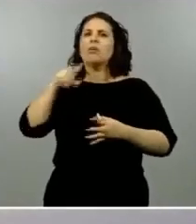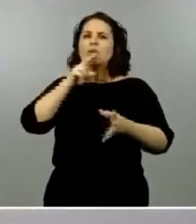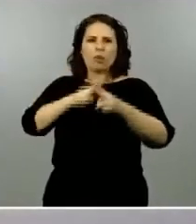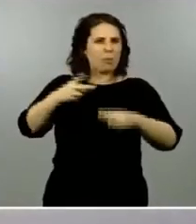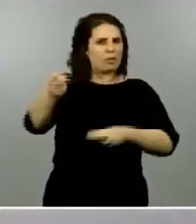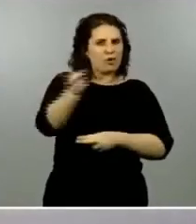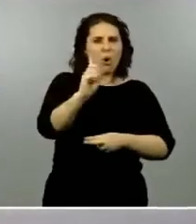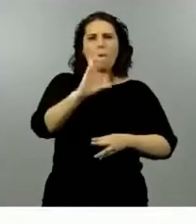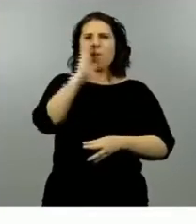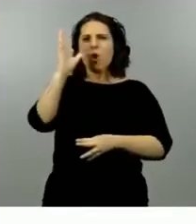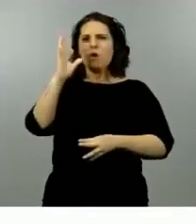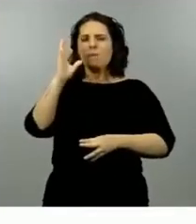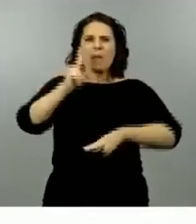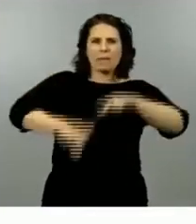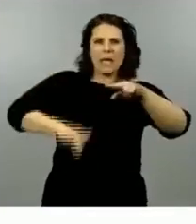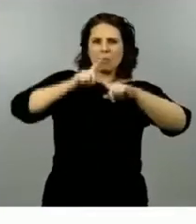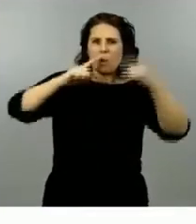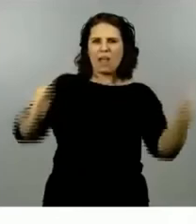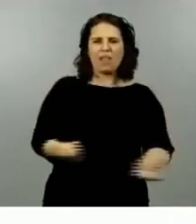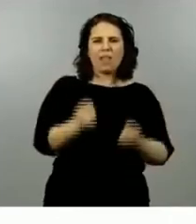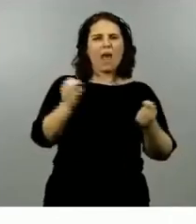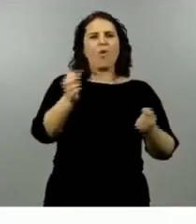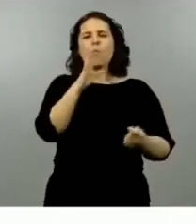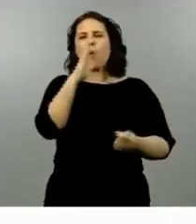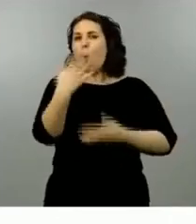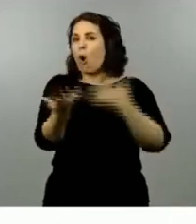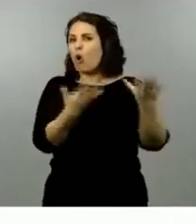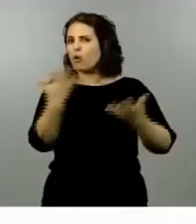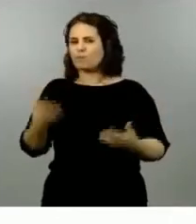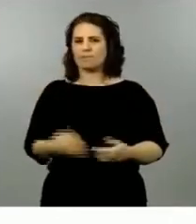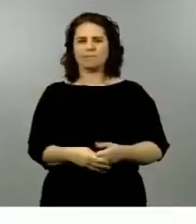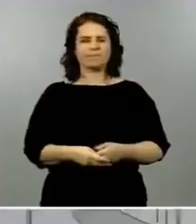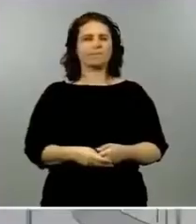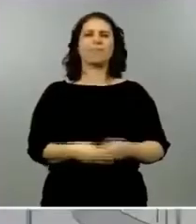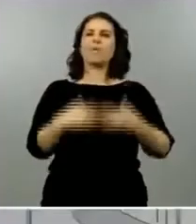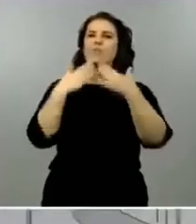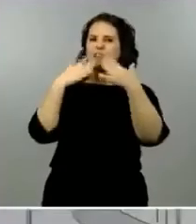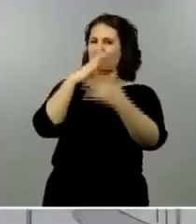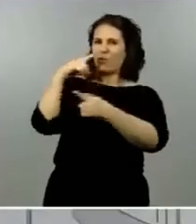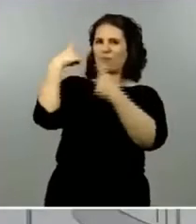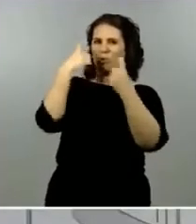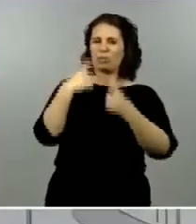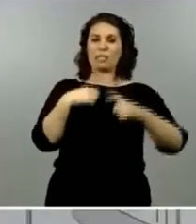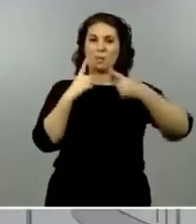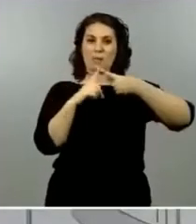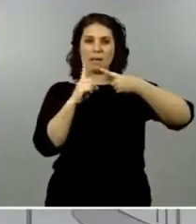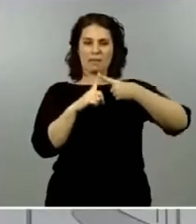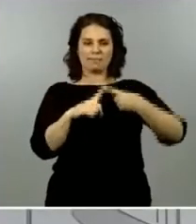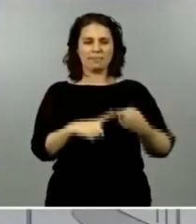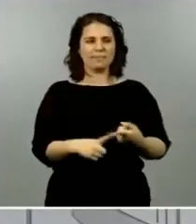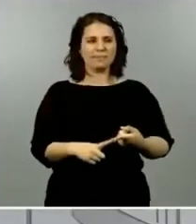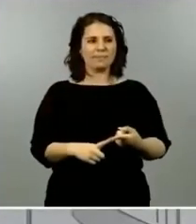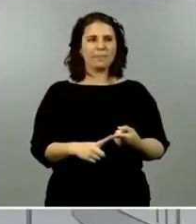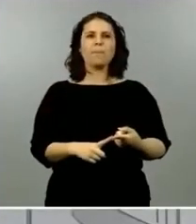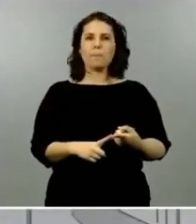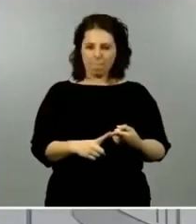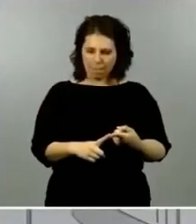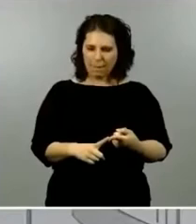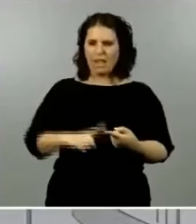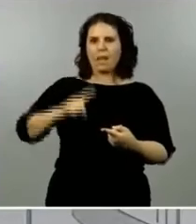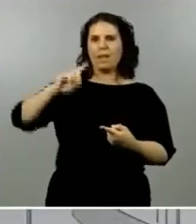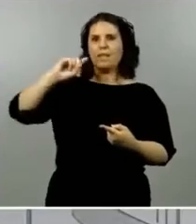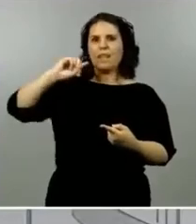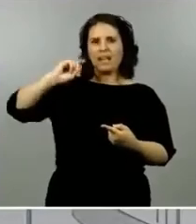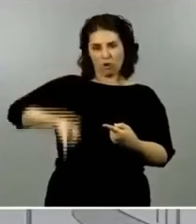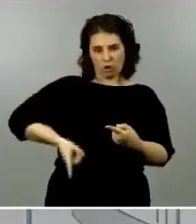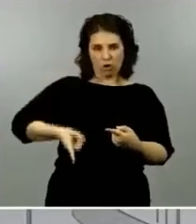muchas gracias muchas gracias por sus preguntas en relación con la primera de las cuestiones efectivamente tanto el director del CAES el doctor